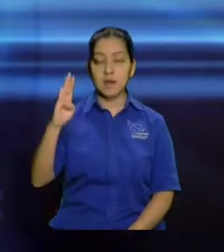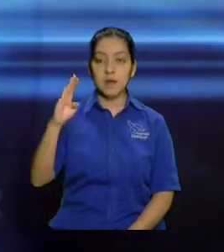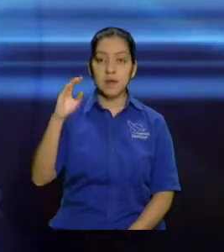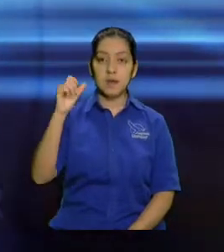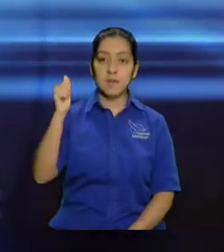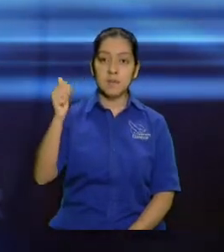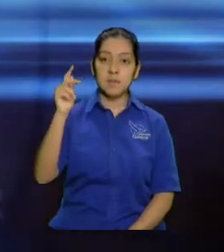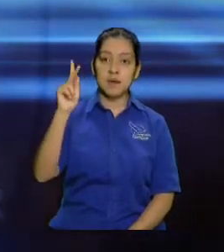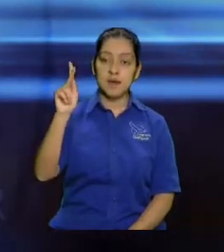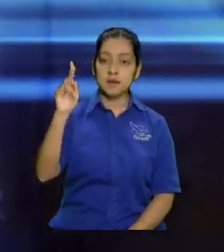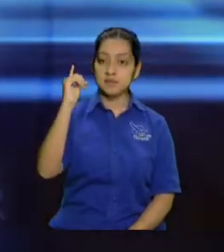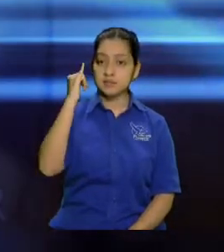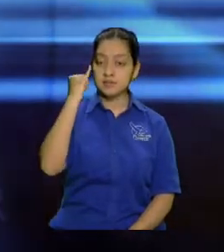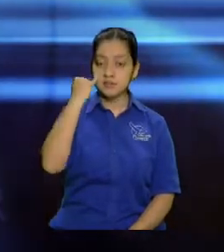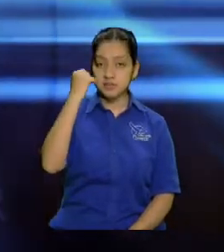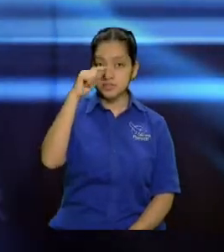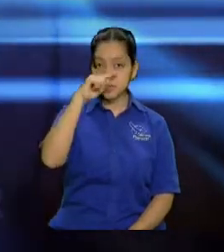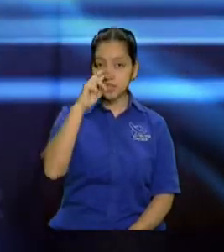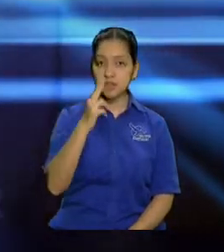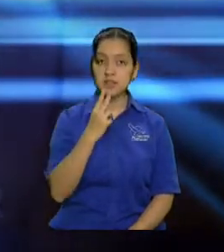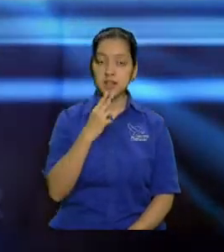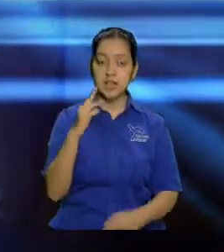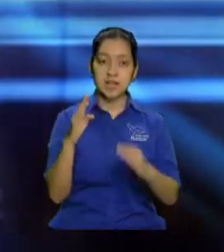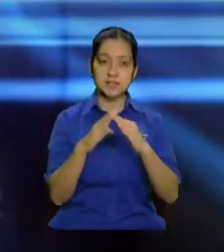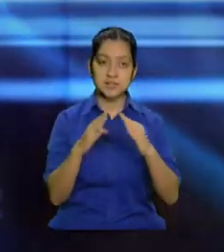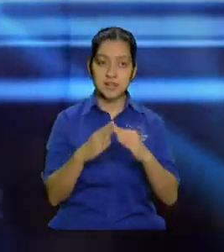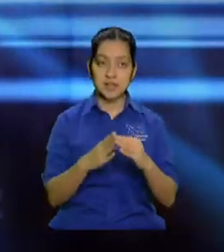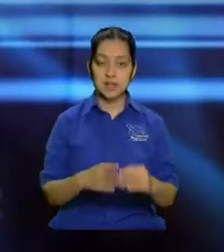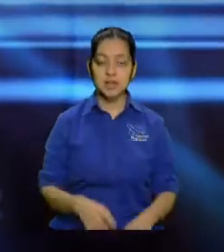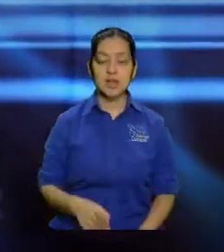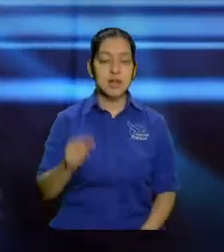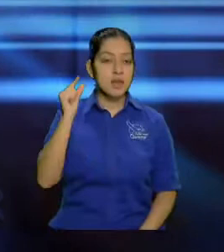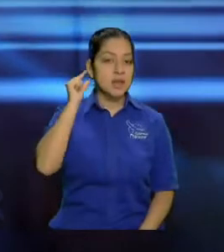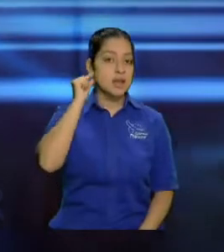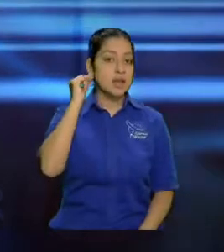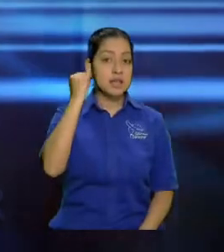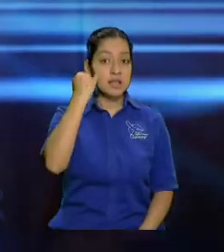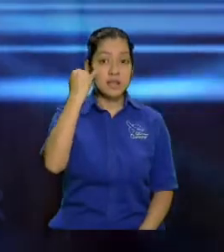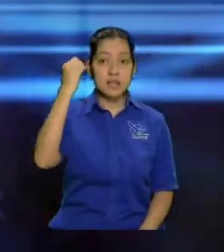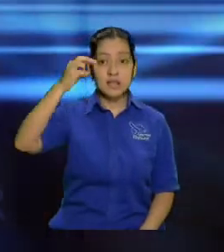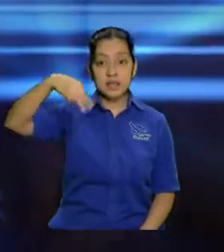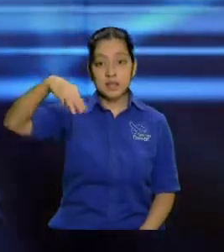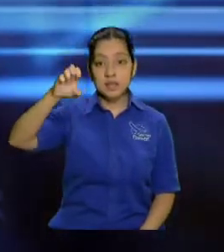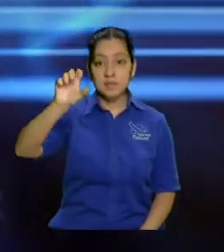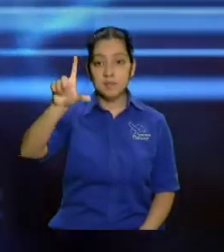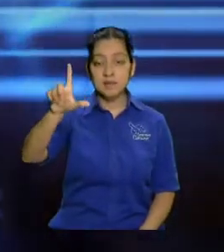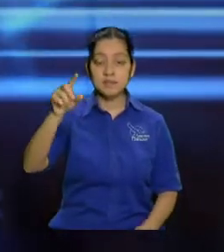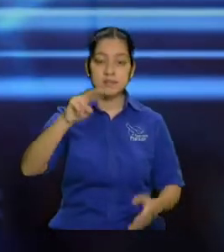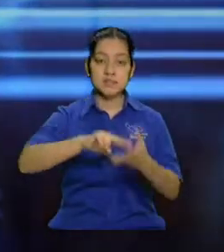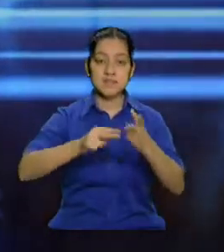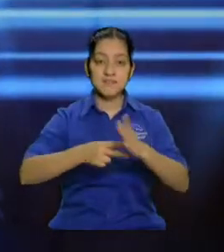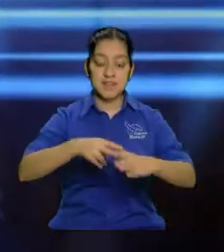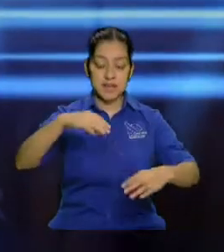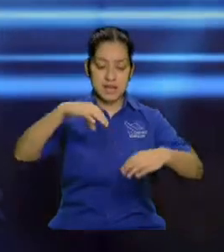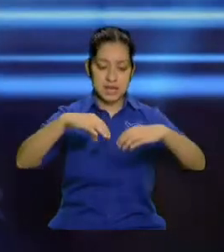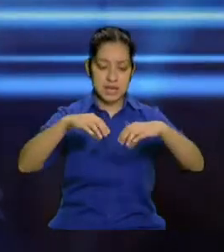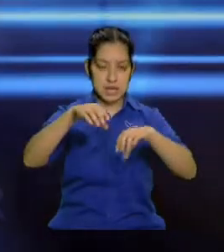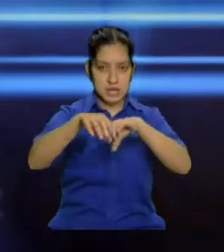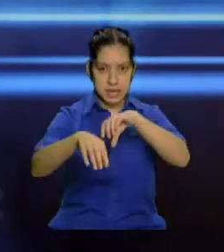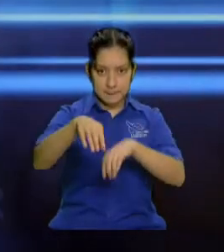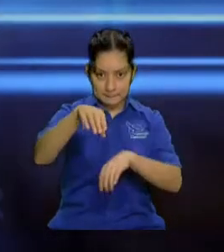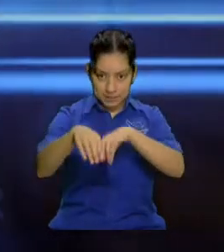casa y de ahí todo lo que se desprende. La Gimel quiere decir camello, eso lo predicamos anoche